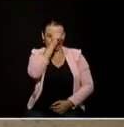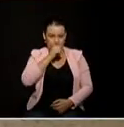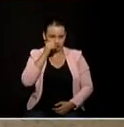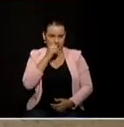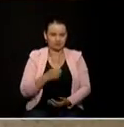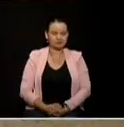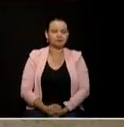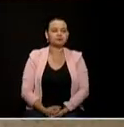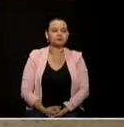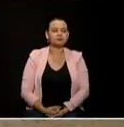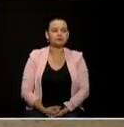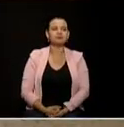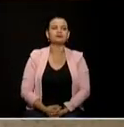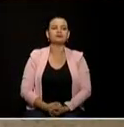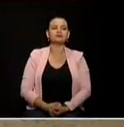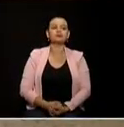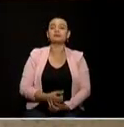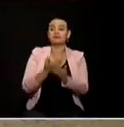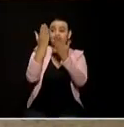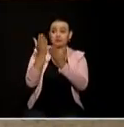de cierre candidato correa